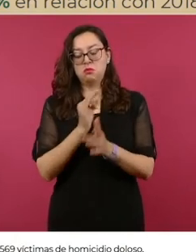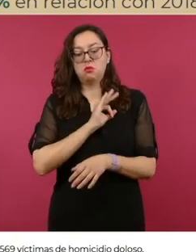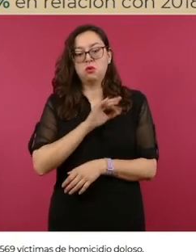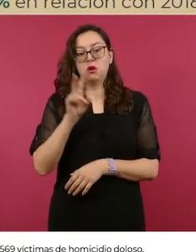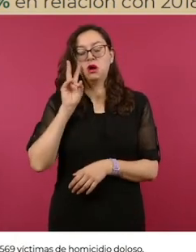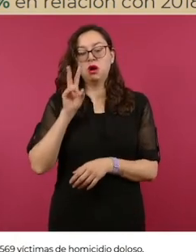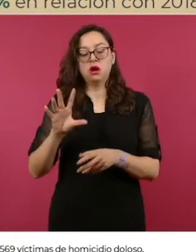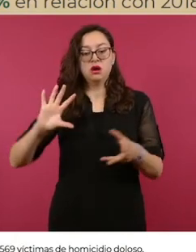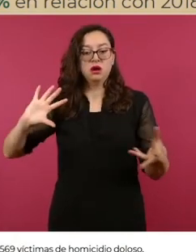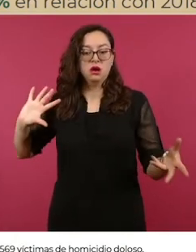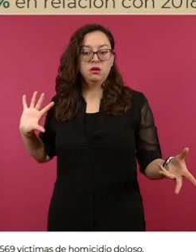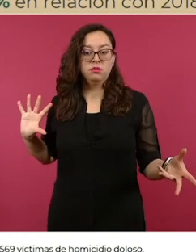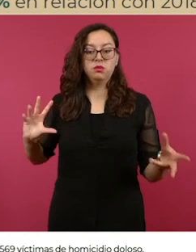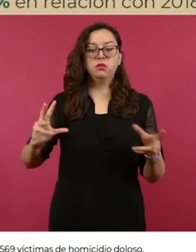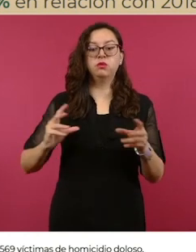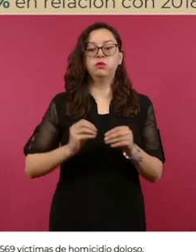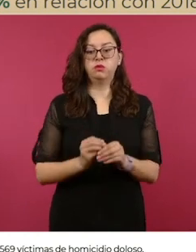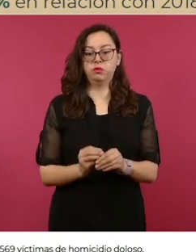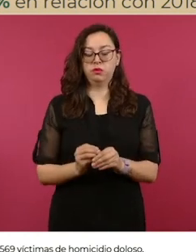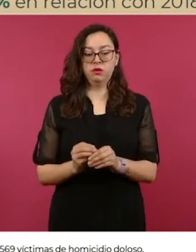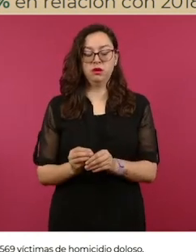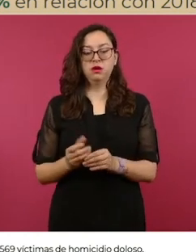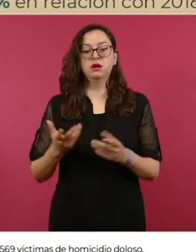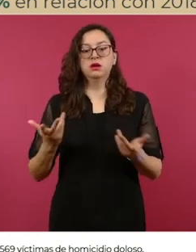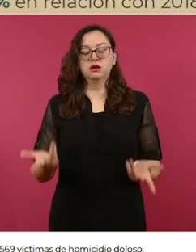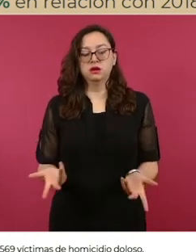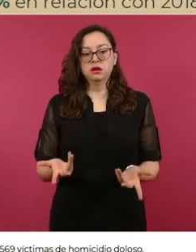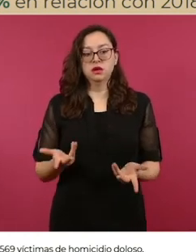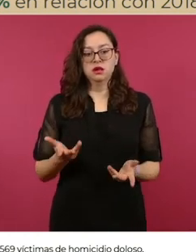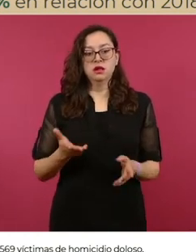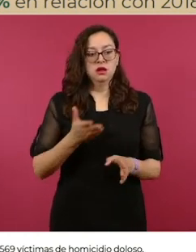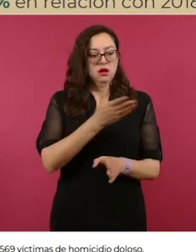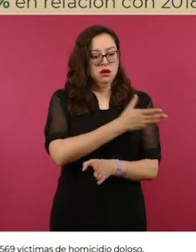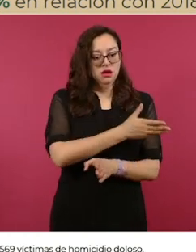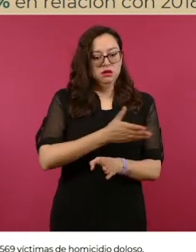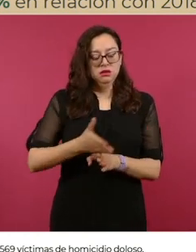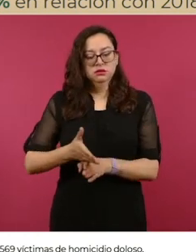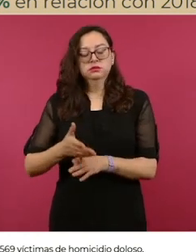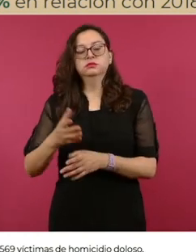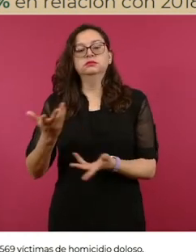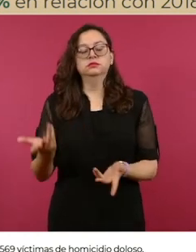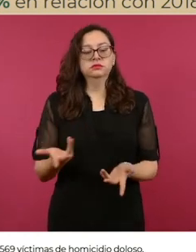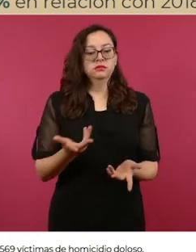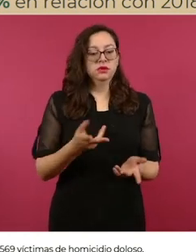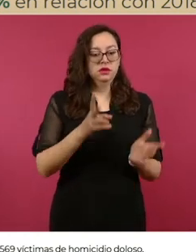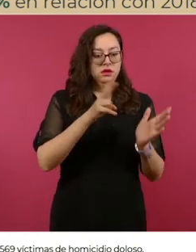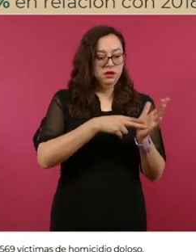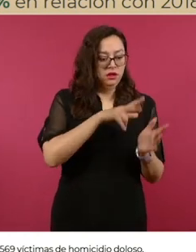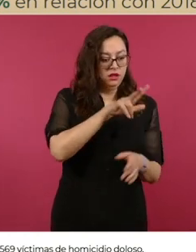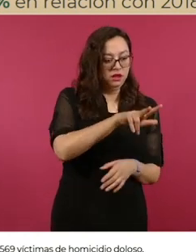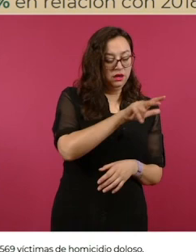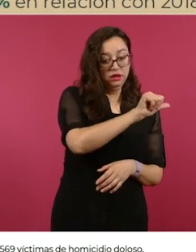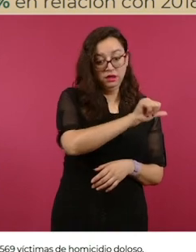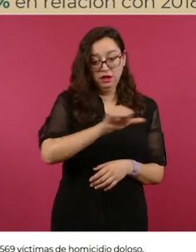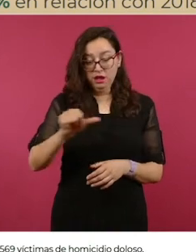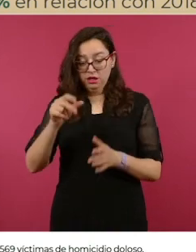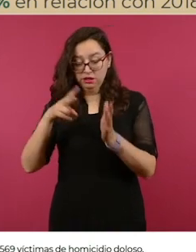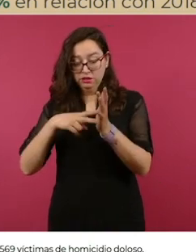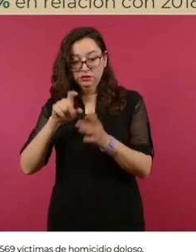últimas administraciones, siendo la variación de 2018 a 2024